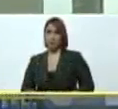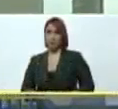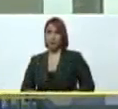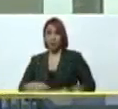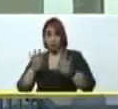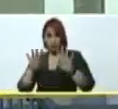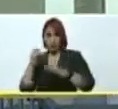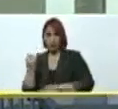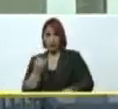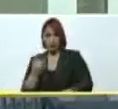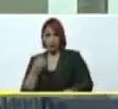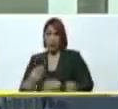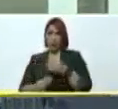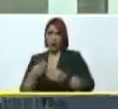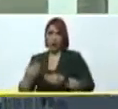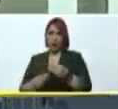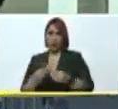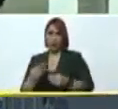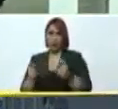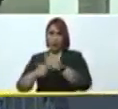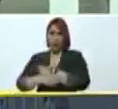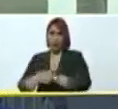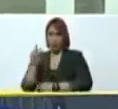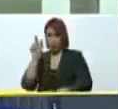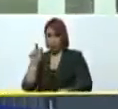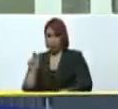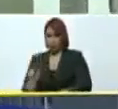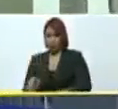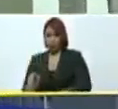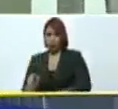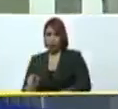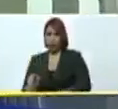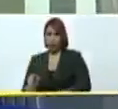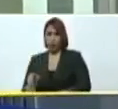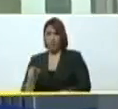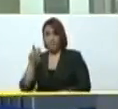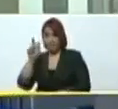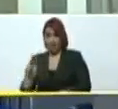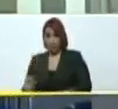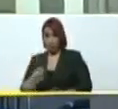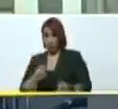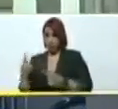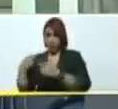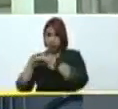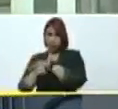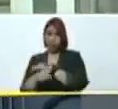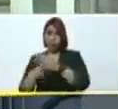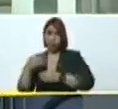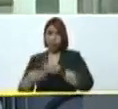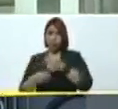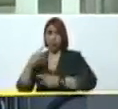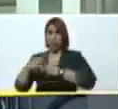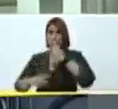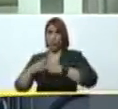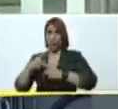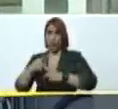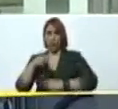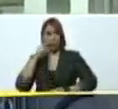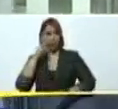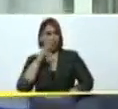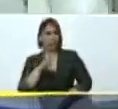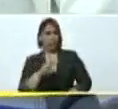habitaciones se va a realizar el trasplante de médula ósea. Se hospitaliza el paciente y se procede a hacer el procedimiento. Te digo que esto aquí se ve